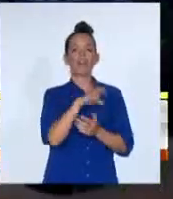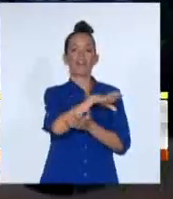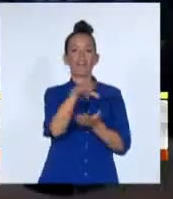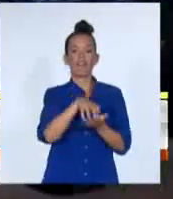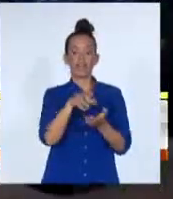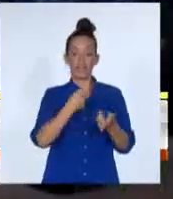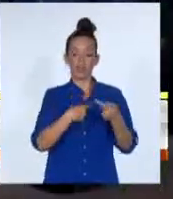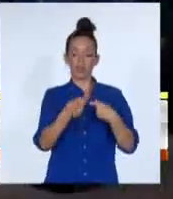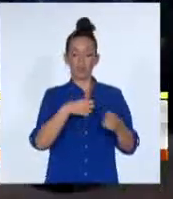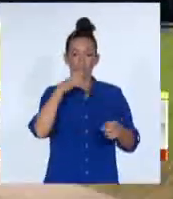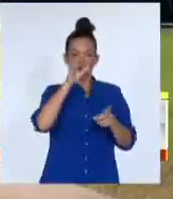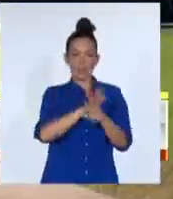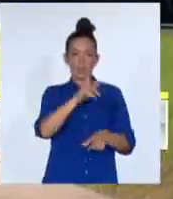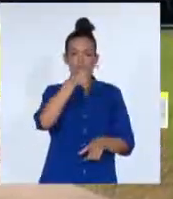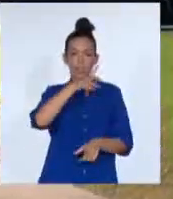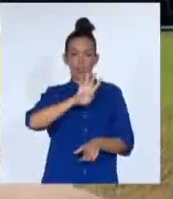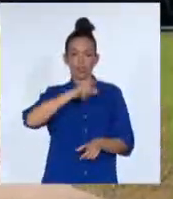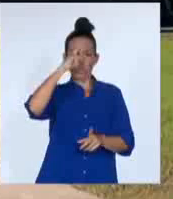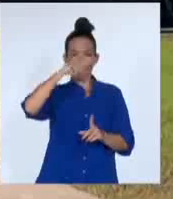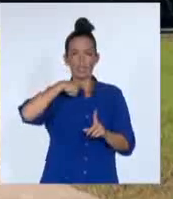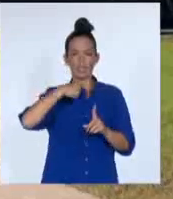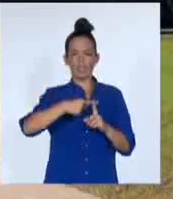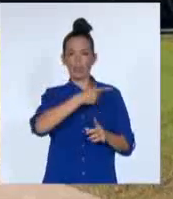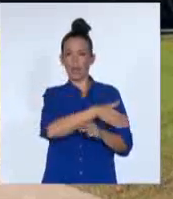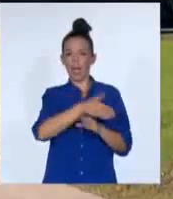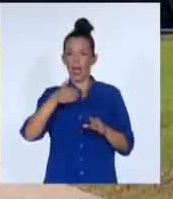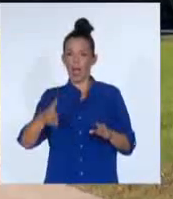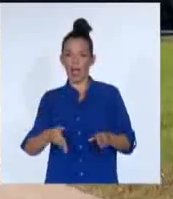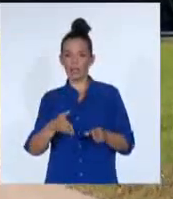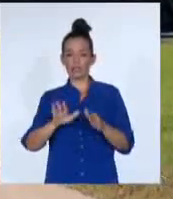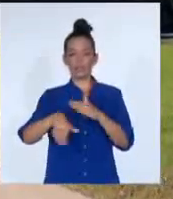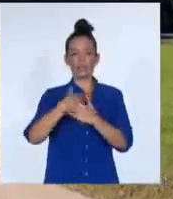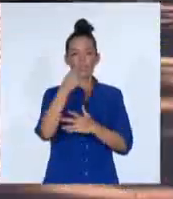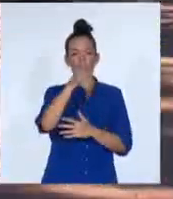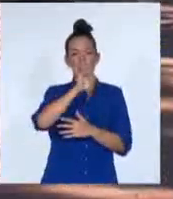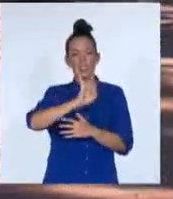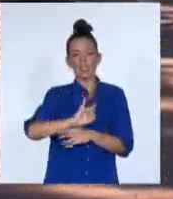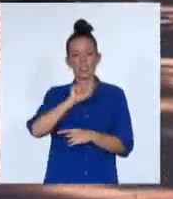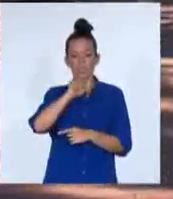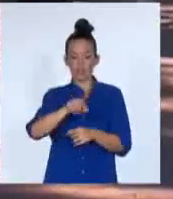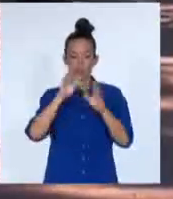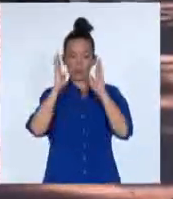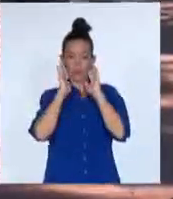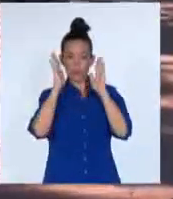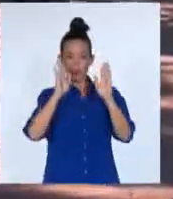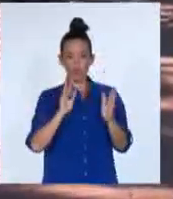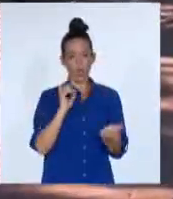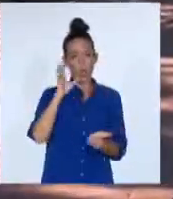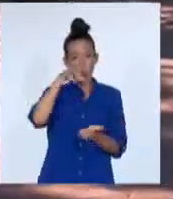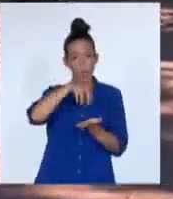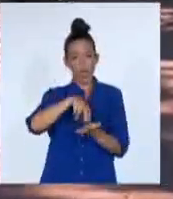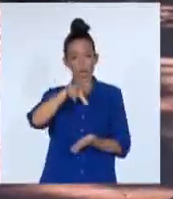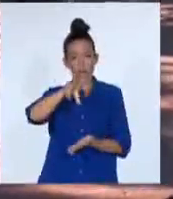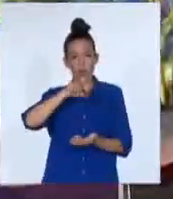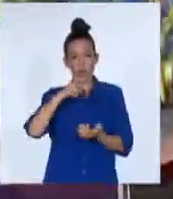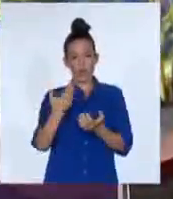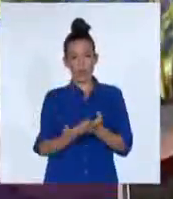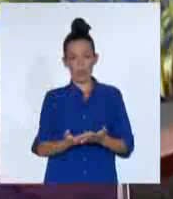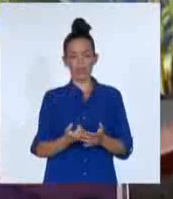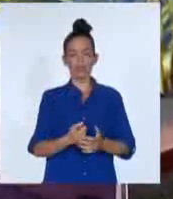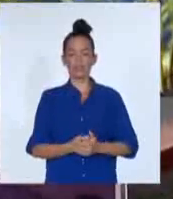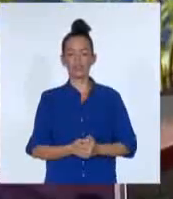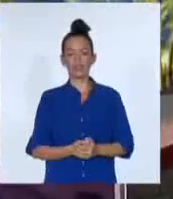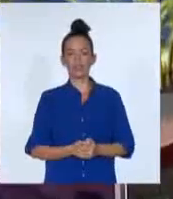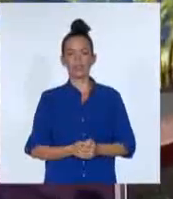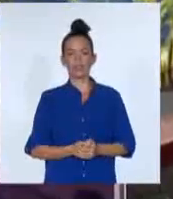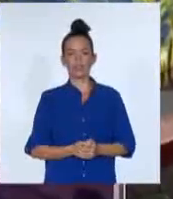septiembre y hasta el 17 en el Hotel Paz a Caballo, es para el empresariado local y nuevos emprendedores una oportunidad. Este empuje